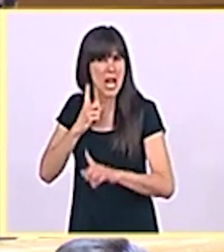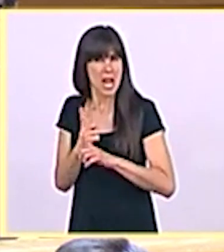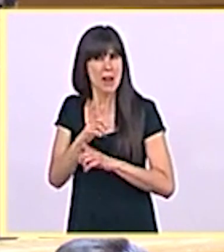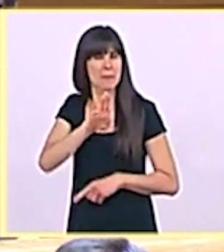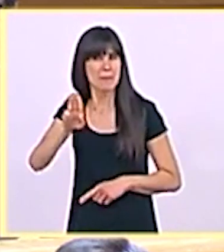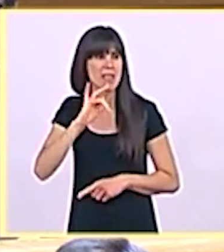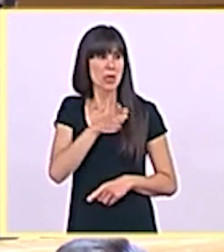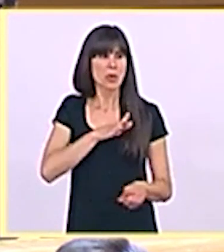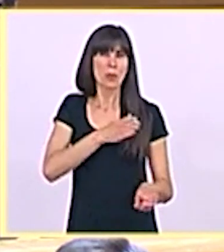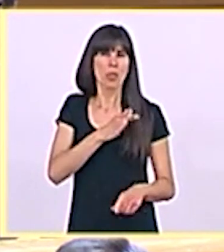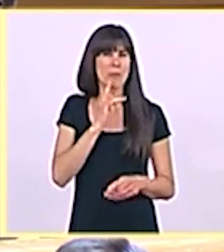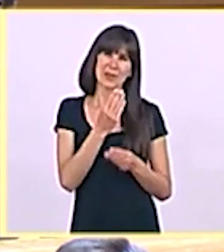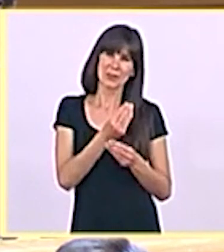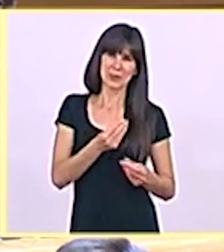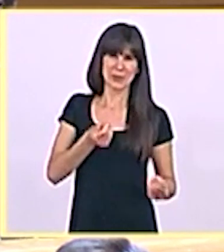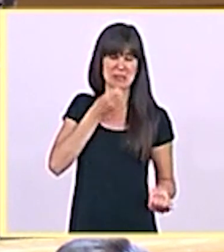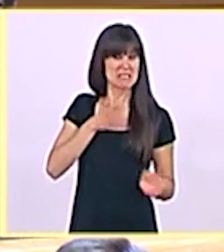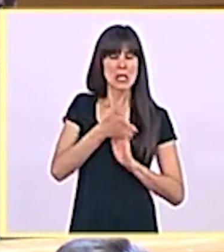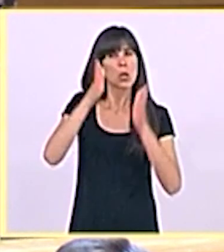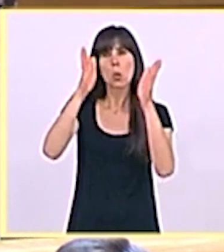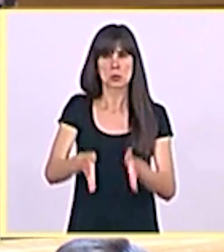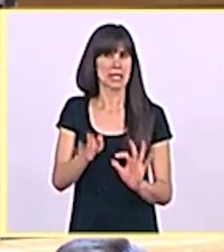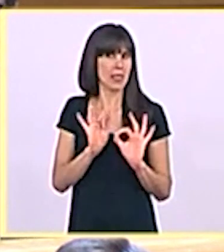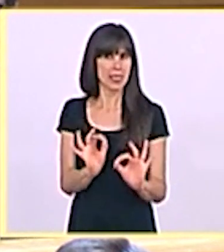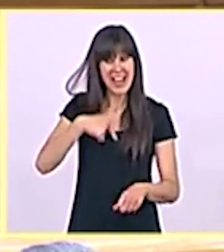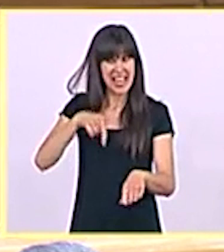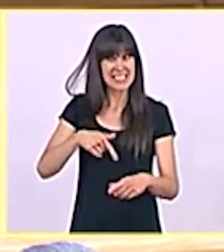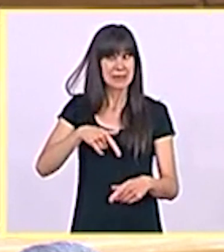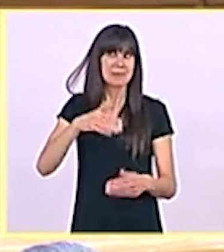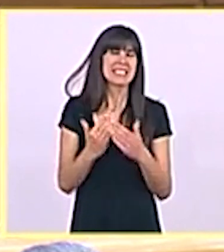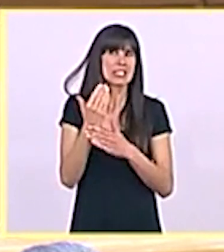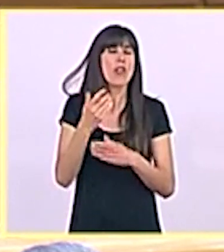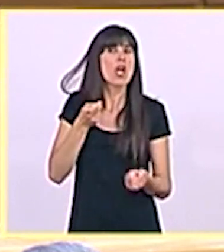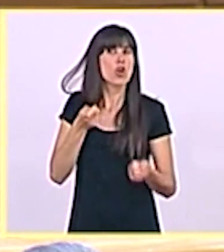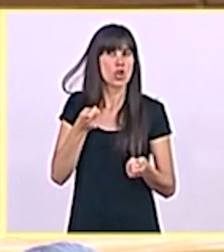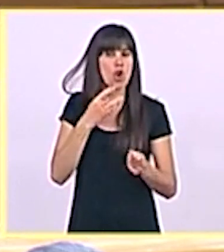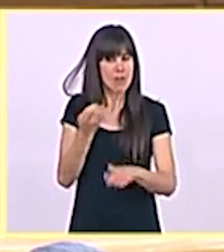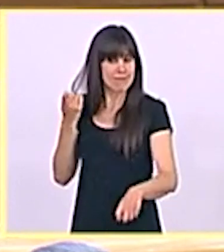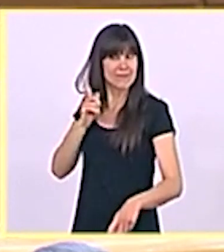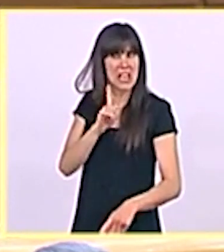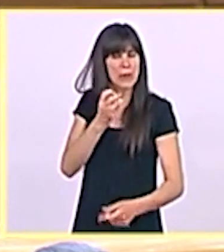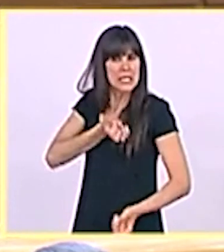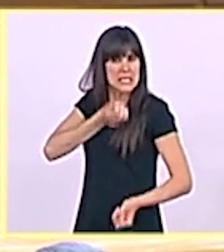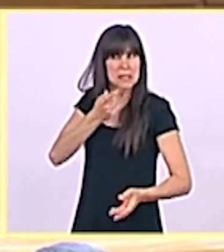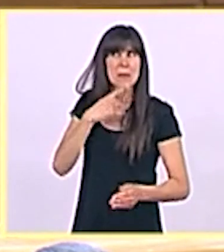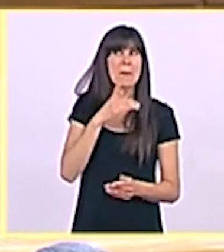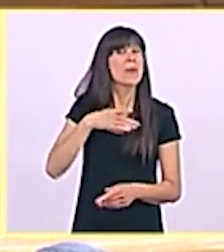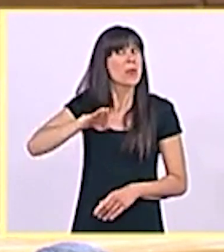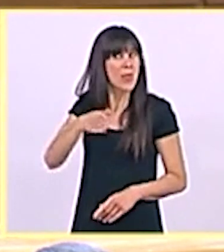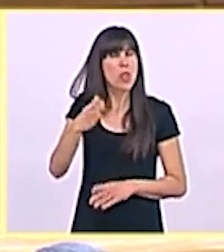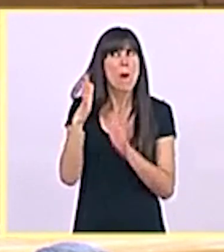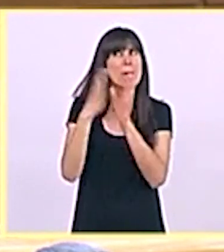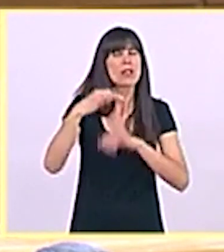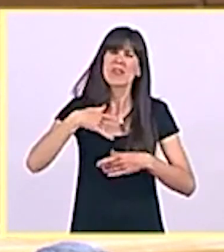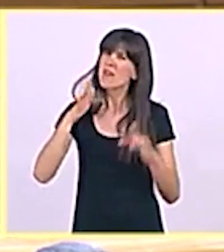Un presidente más generoso con los verdugos que con las víctimas. No se puede soplar y sorber al mismo tiempo. O